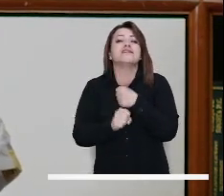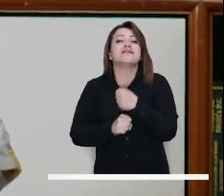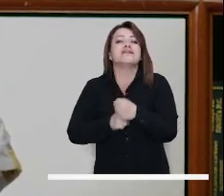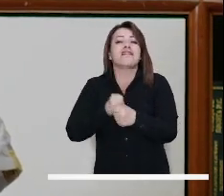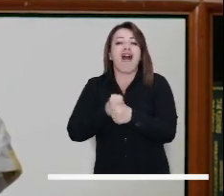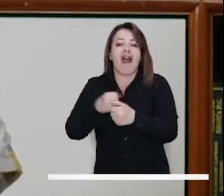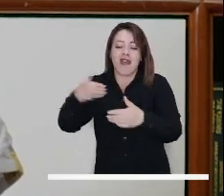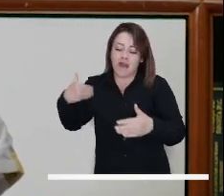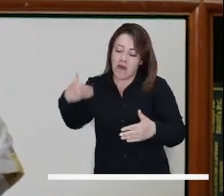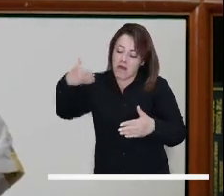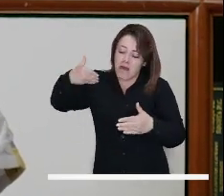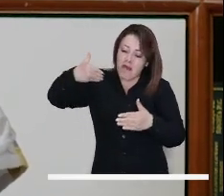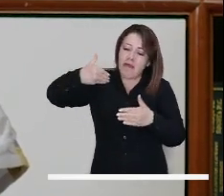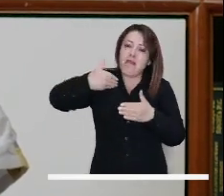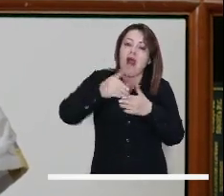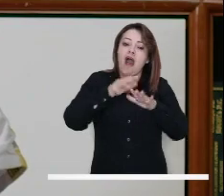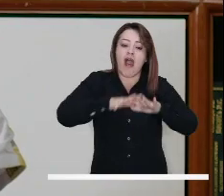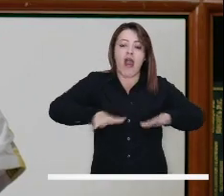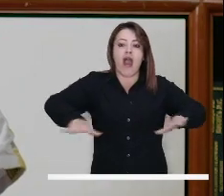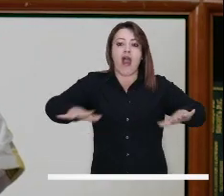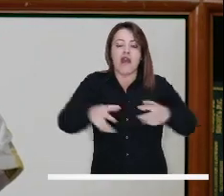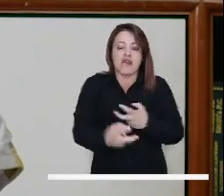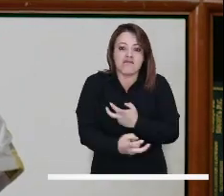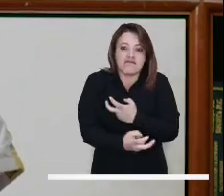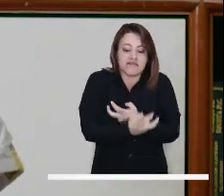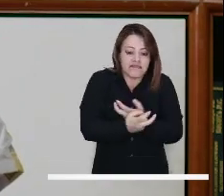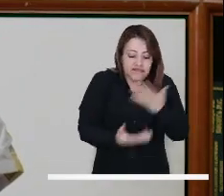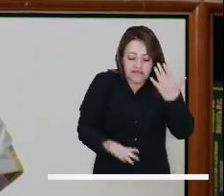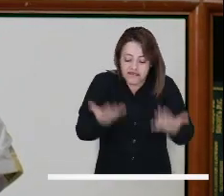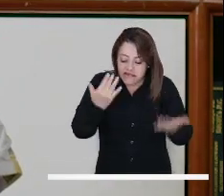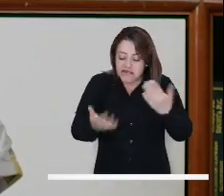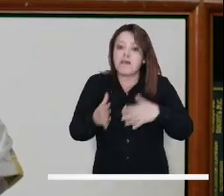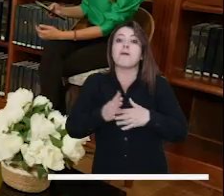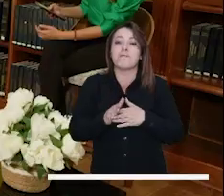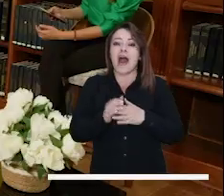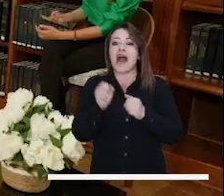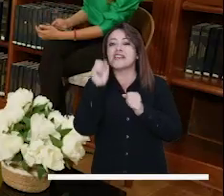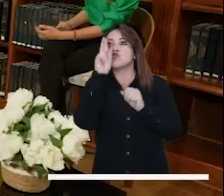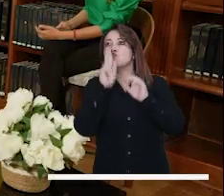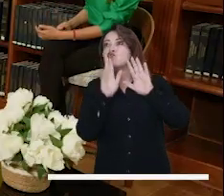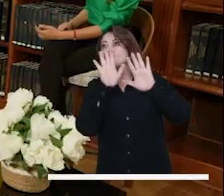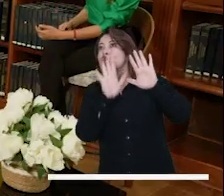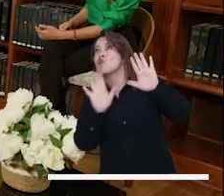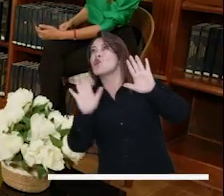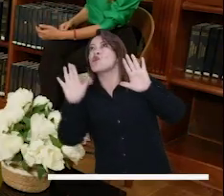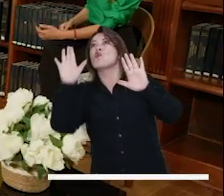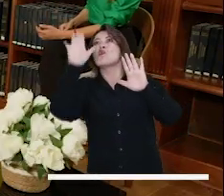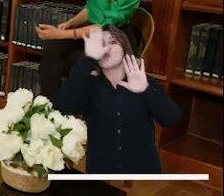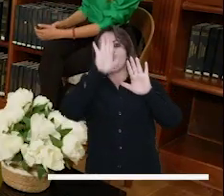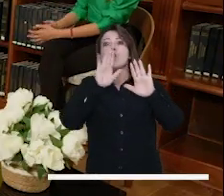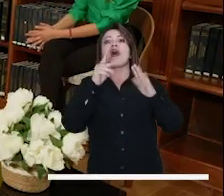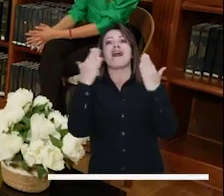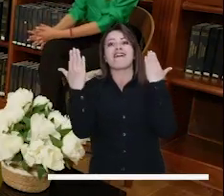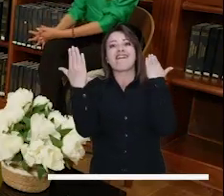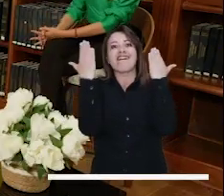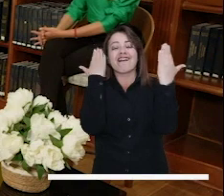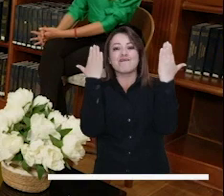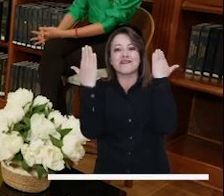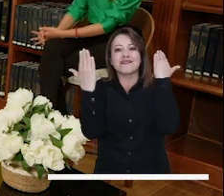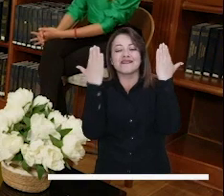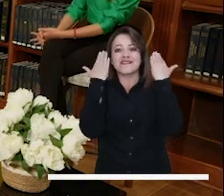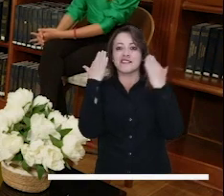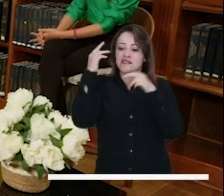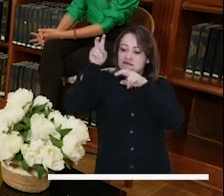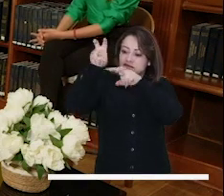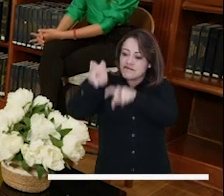y es la necrópolis más importante de toda América del Sur. Tenemos igualmente ruralidad